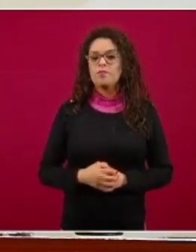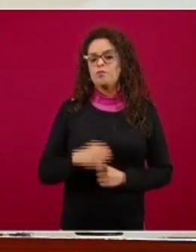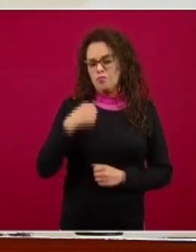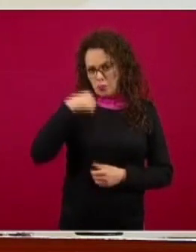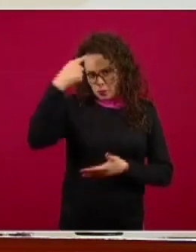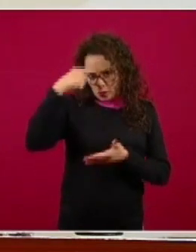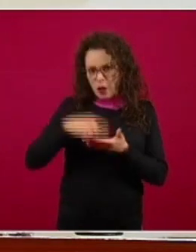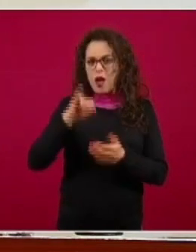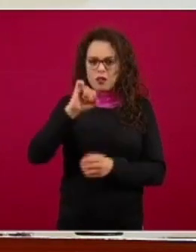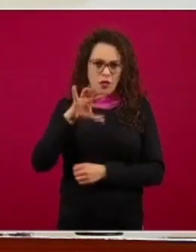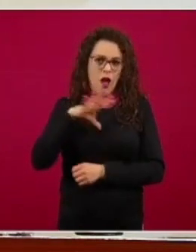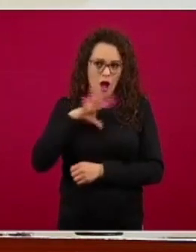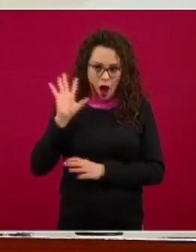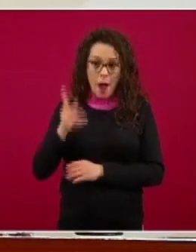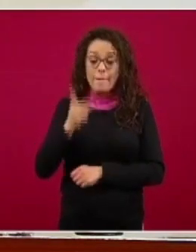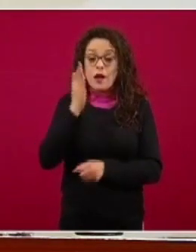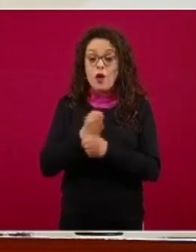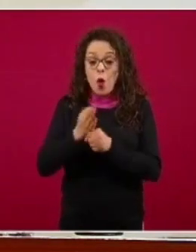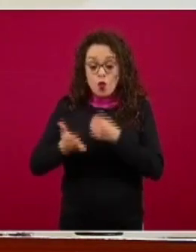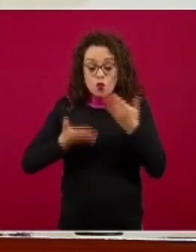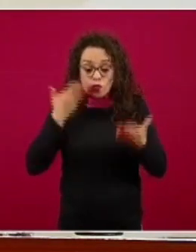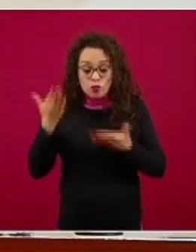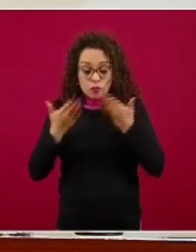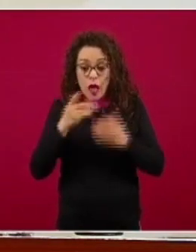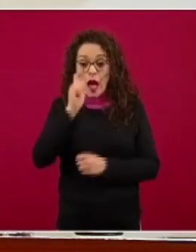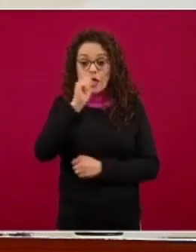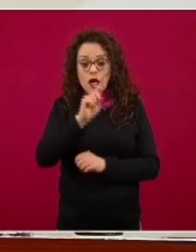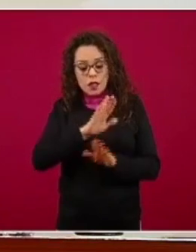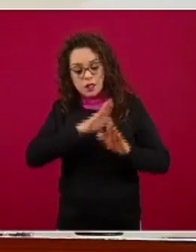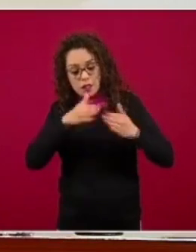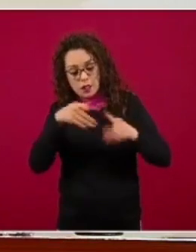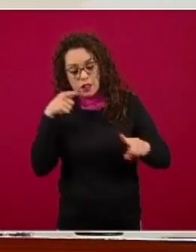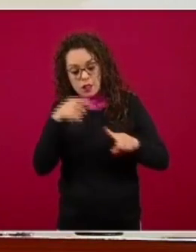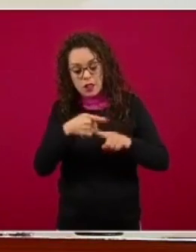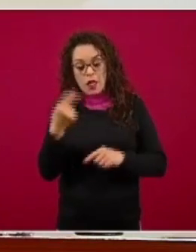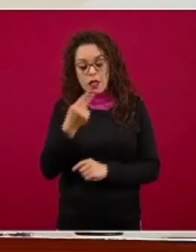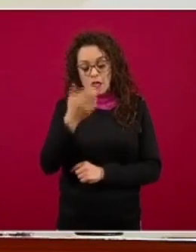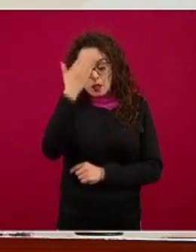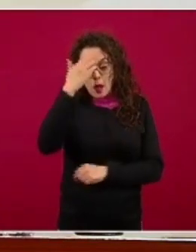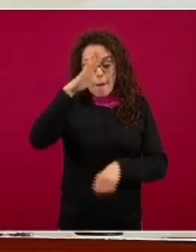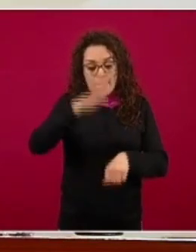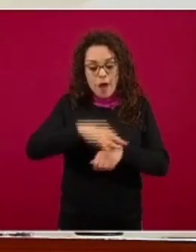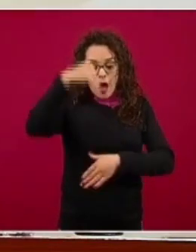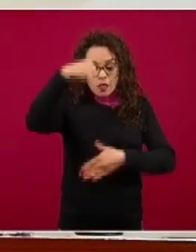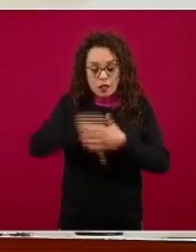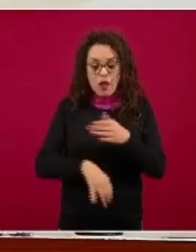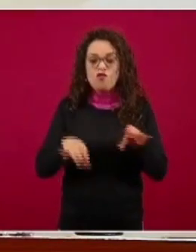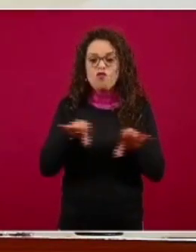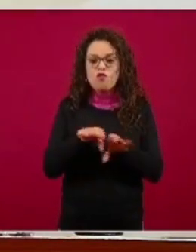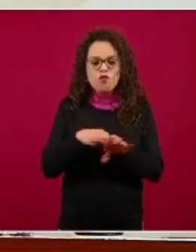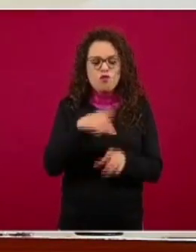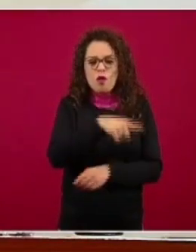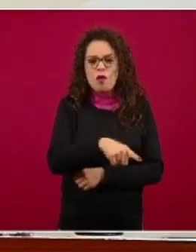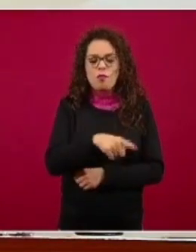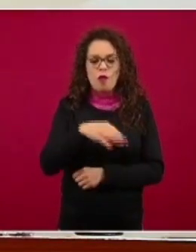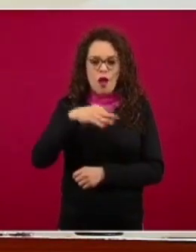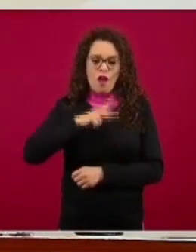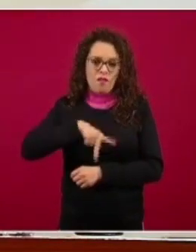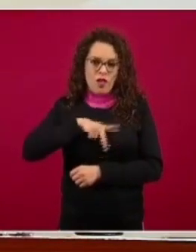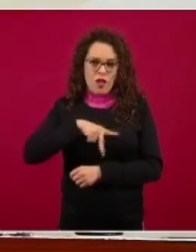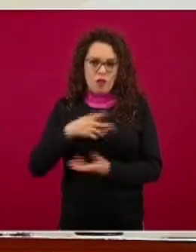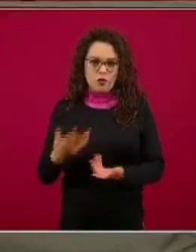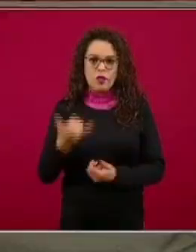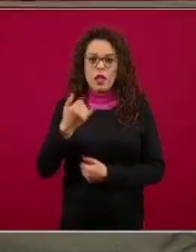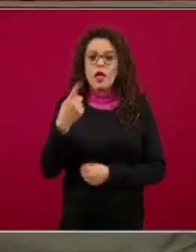pero ahorita estos estudios son dirigidos buscando precisamente conocer más cómo se comporta el virus y qué está sucediendo en las personas